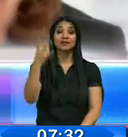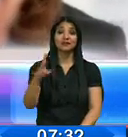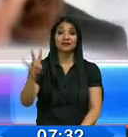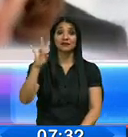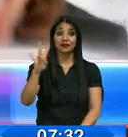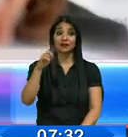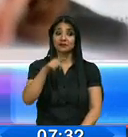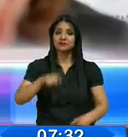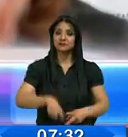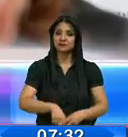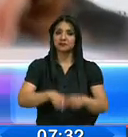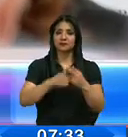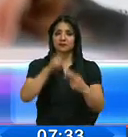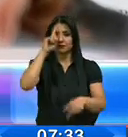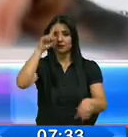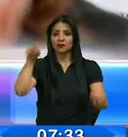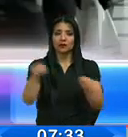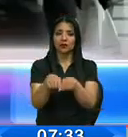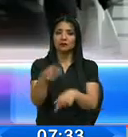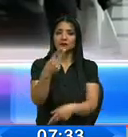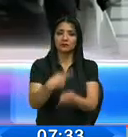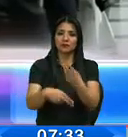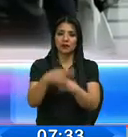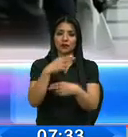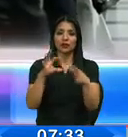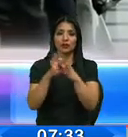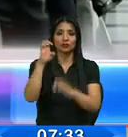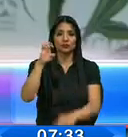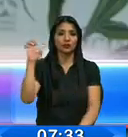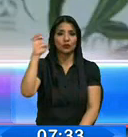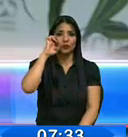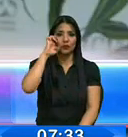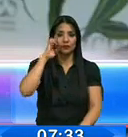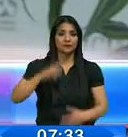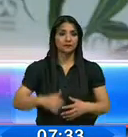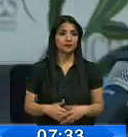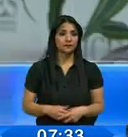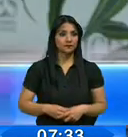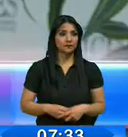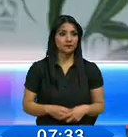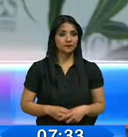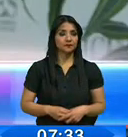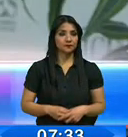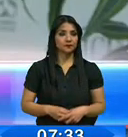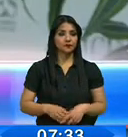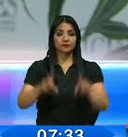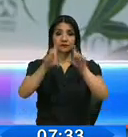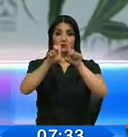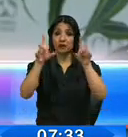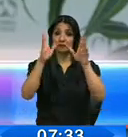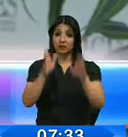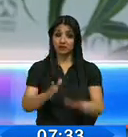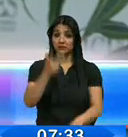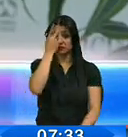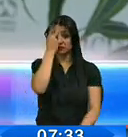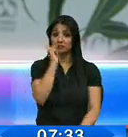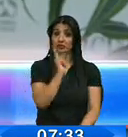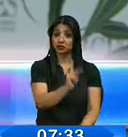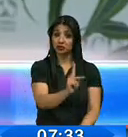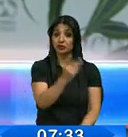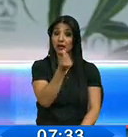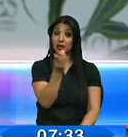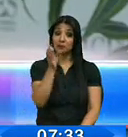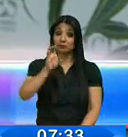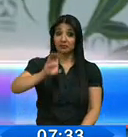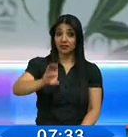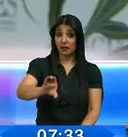en que entró en vigencia el acuerdo comercial con la Unión Europea. Si es que los empresarios deciden repartirar sus capitales